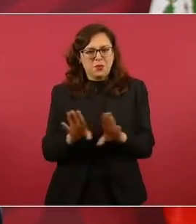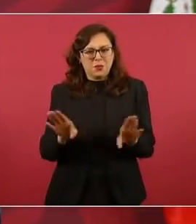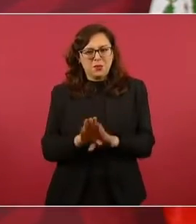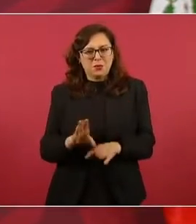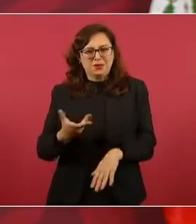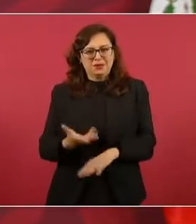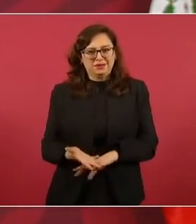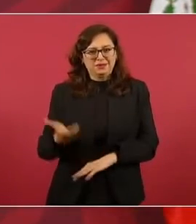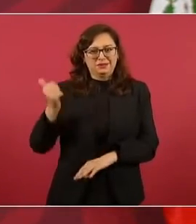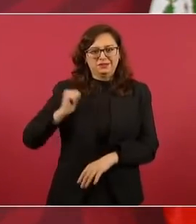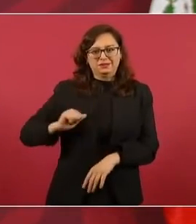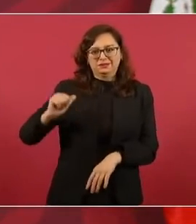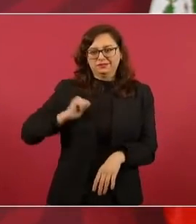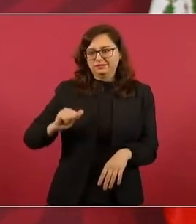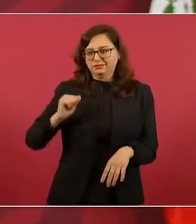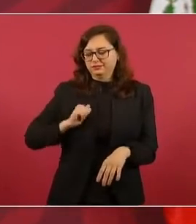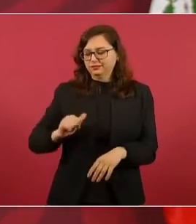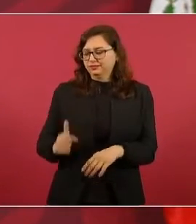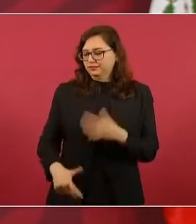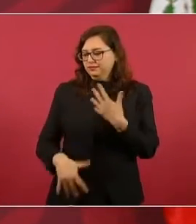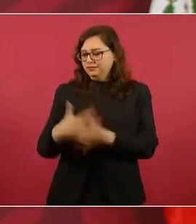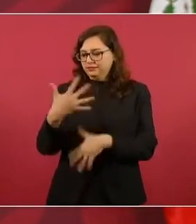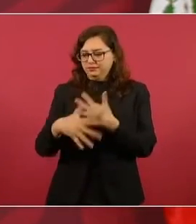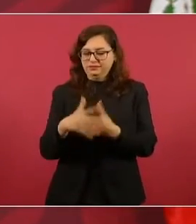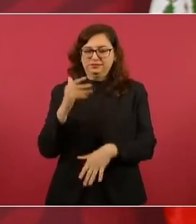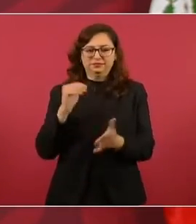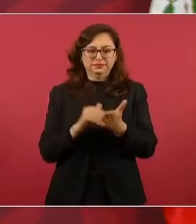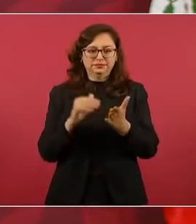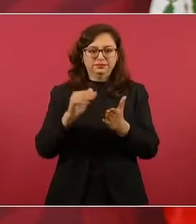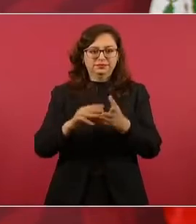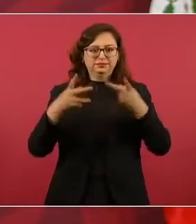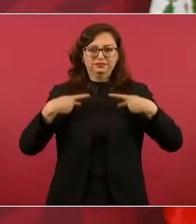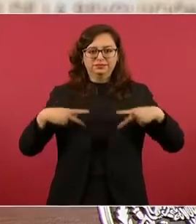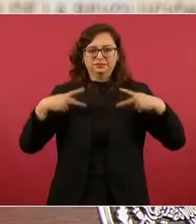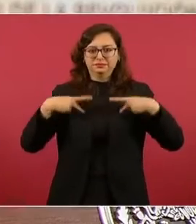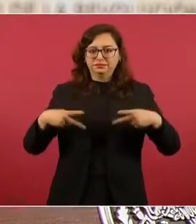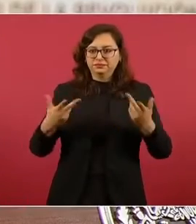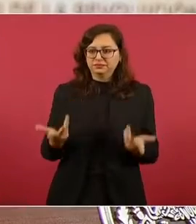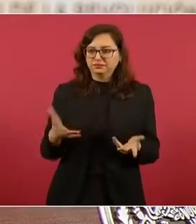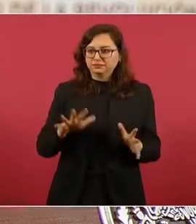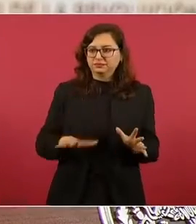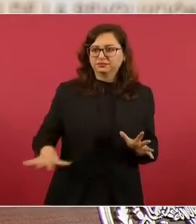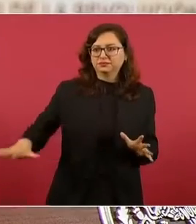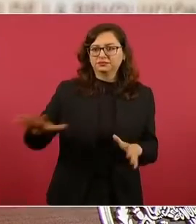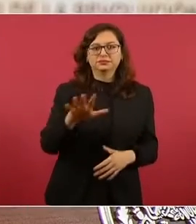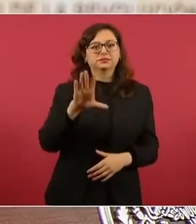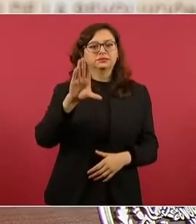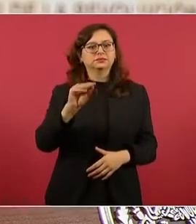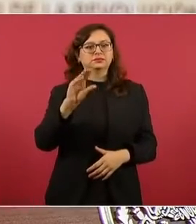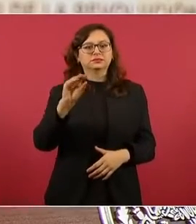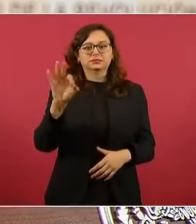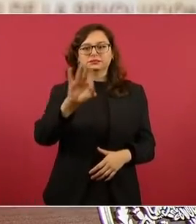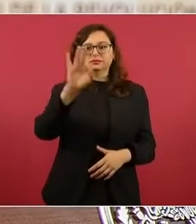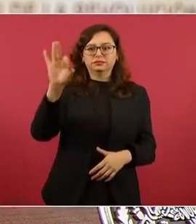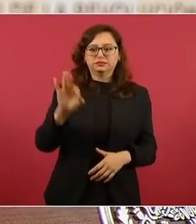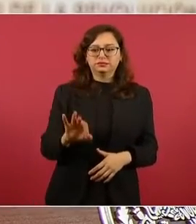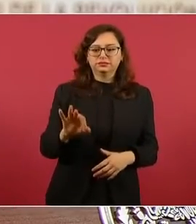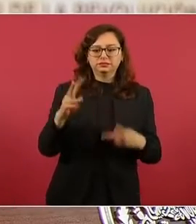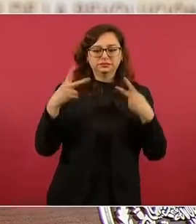casi el 90 por ciento de